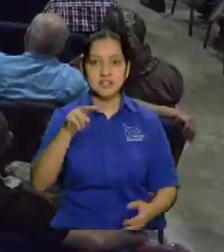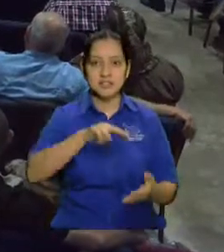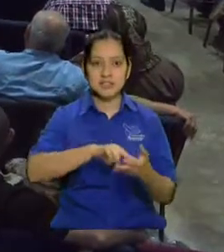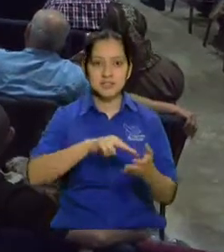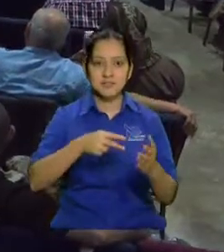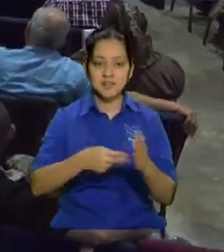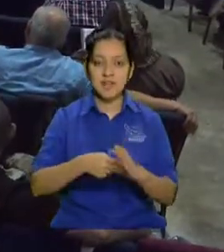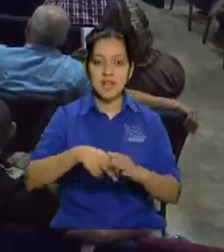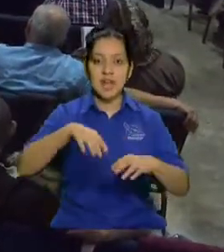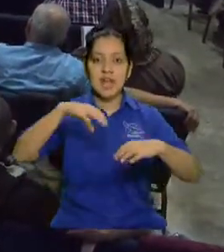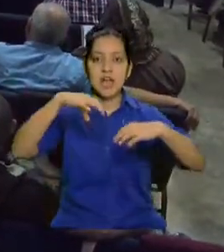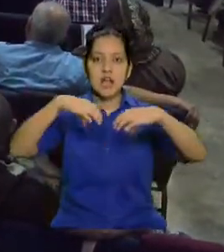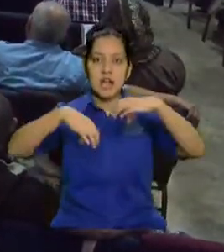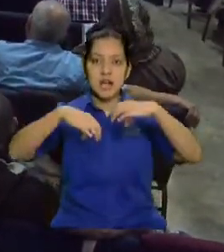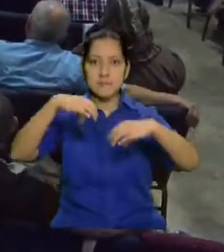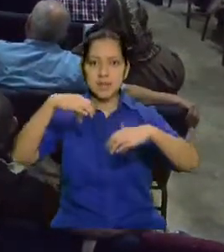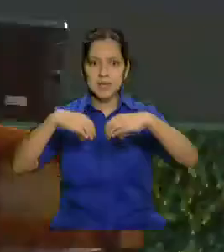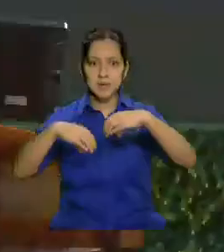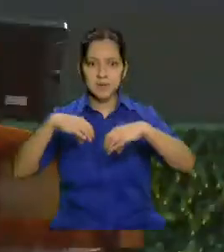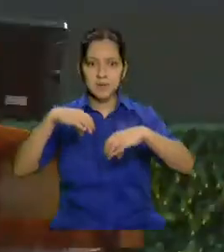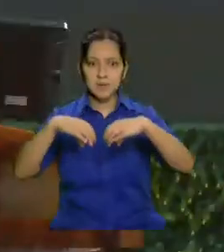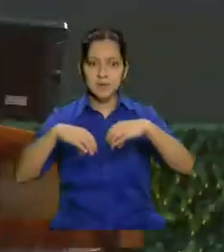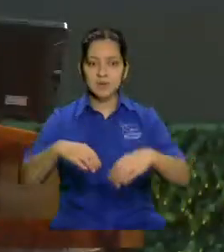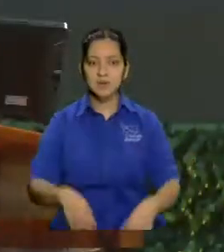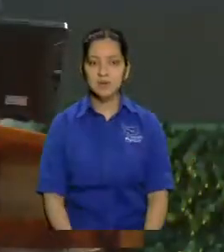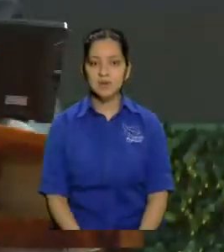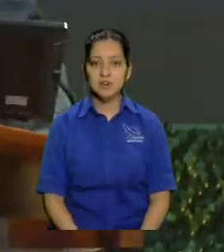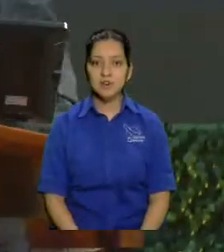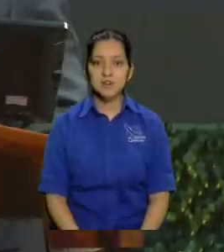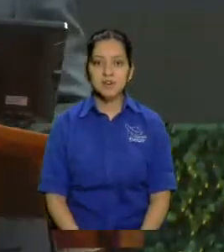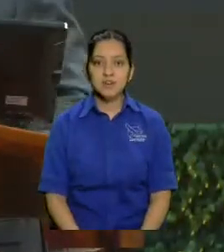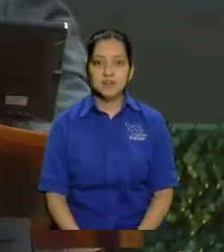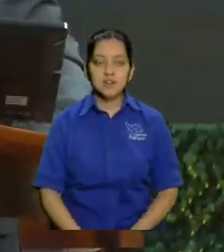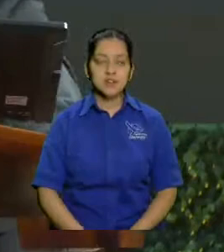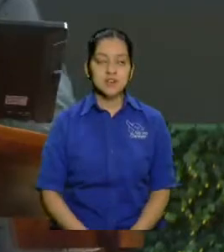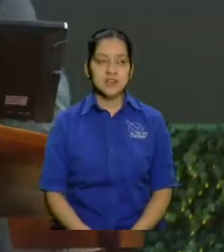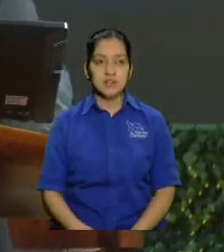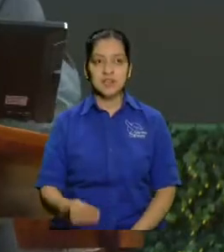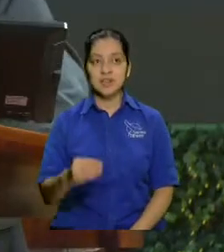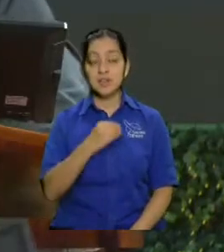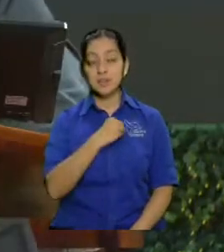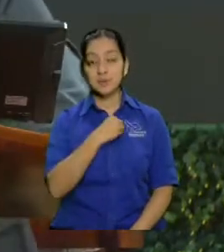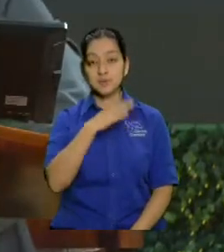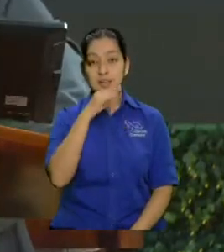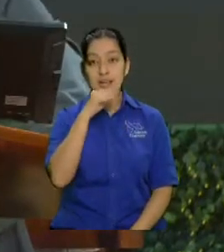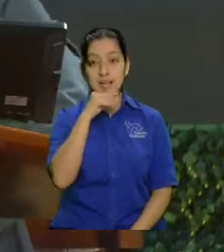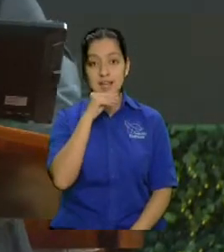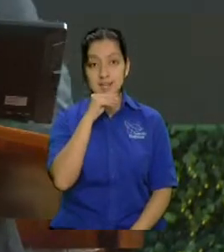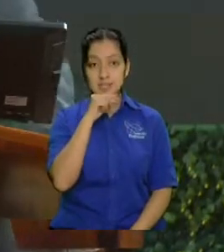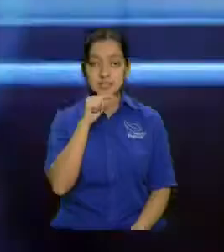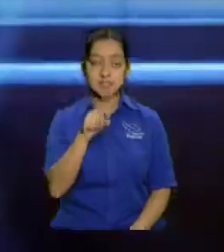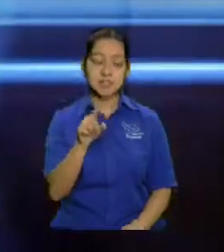solamente recordándole las preguntas básicas para poder hablar de esto. Los marcados,